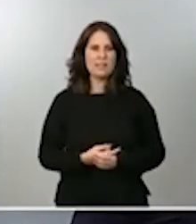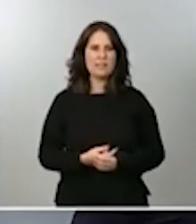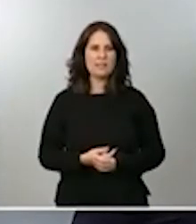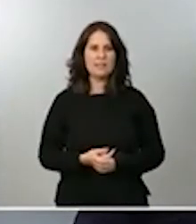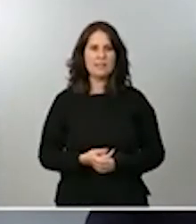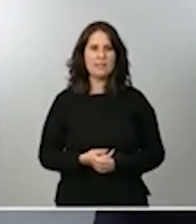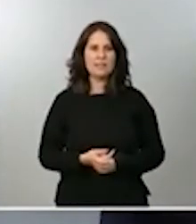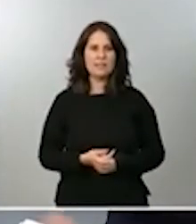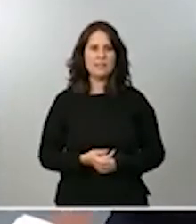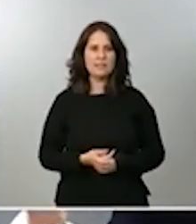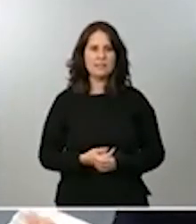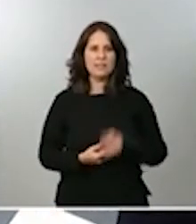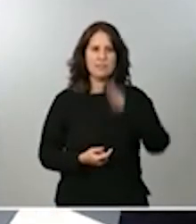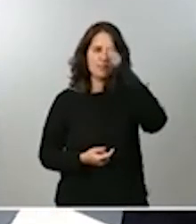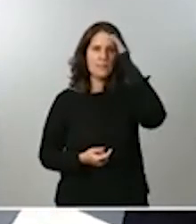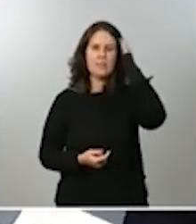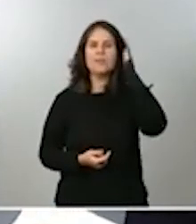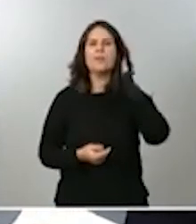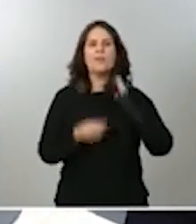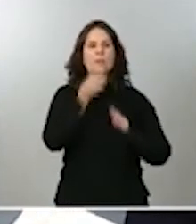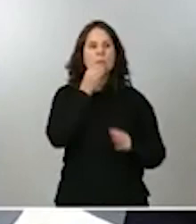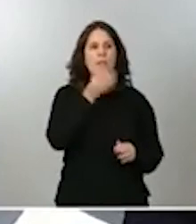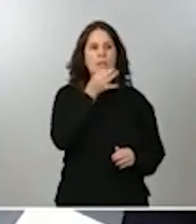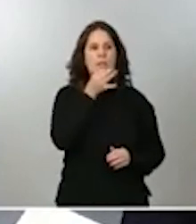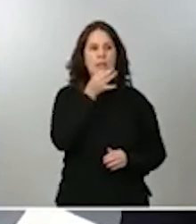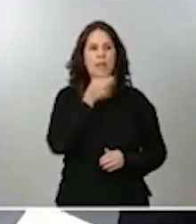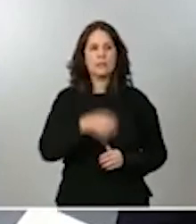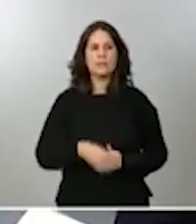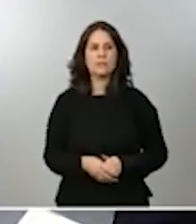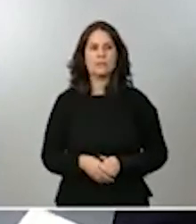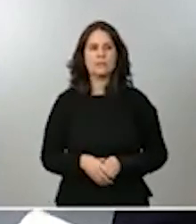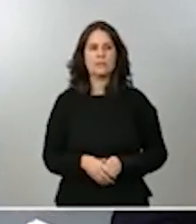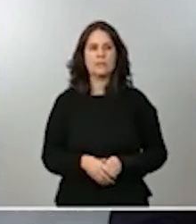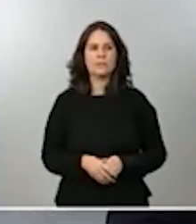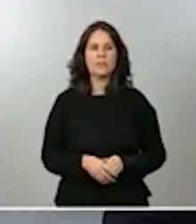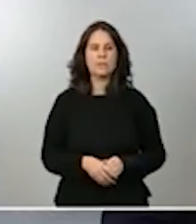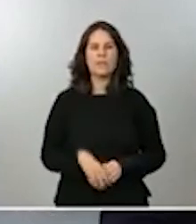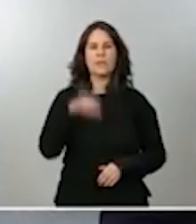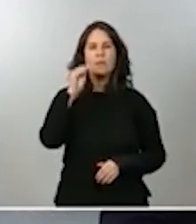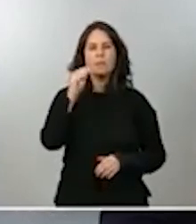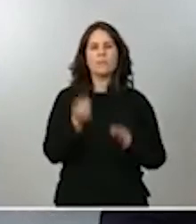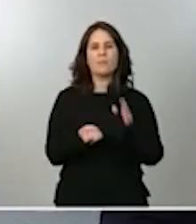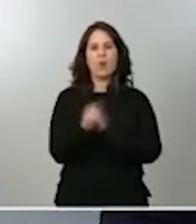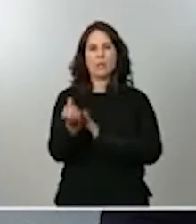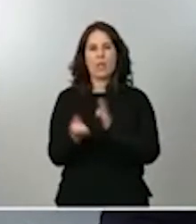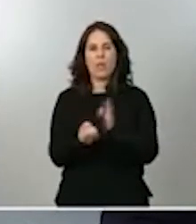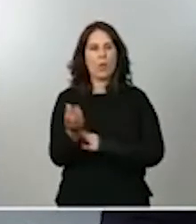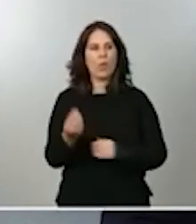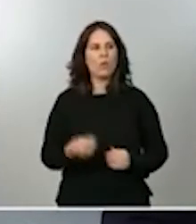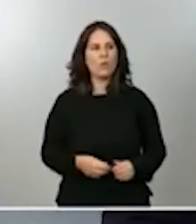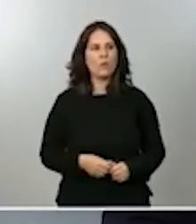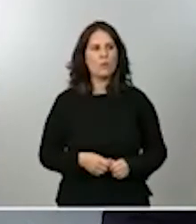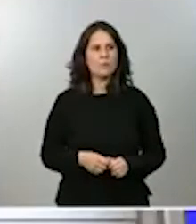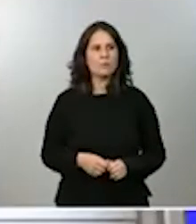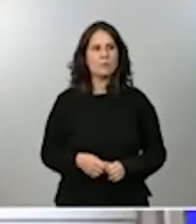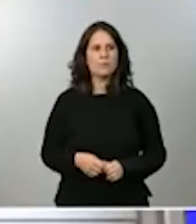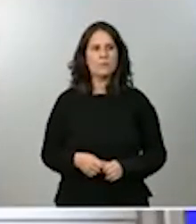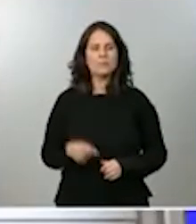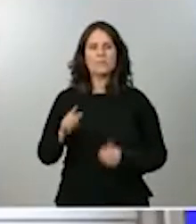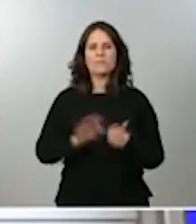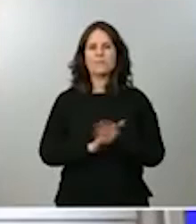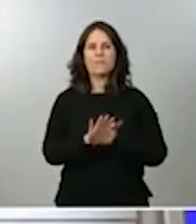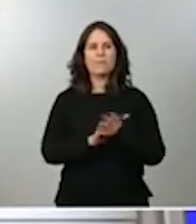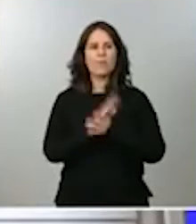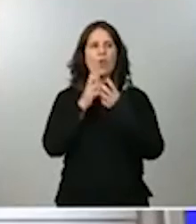Buenas tardes. Quería preguntar a la ministra portavoz durante su intervención hablando de la lucha contra el fraude